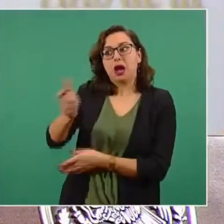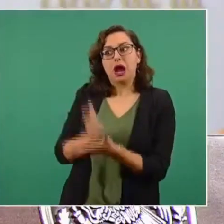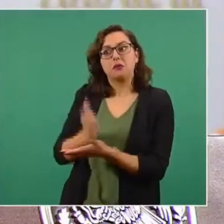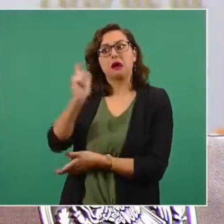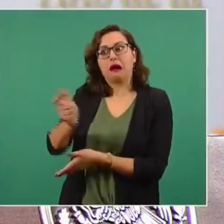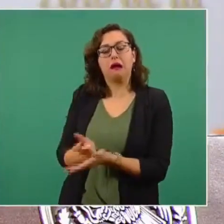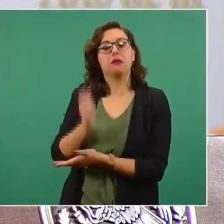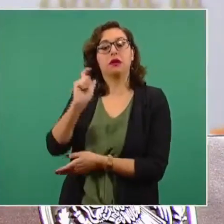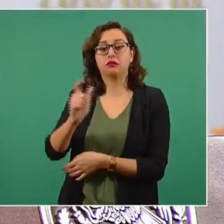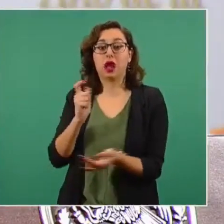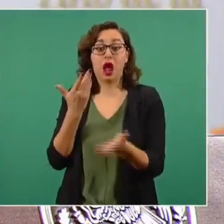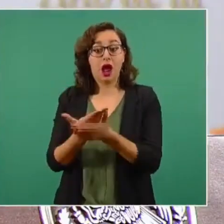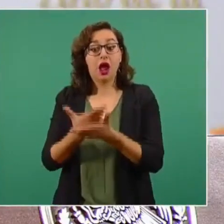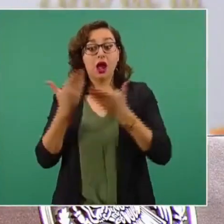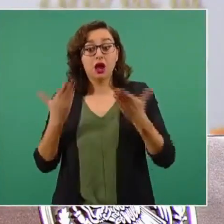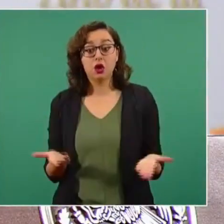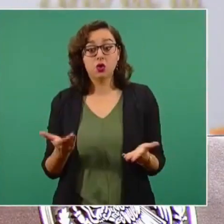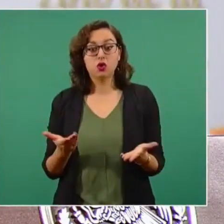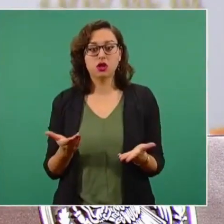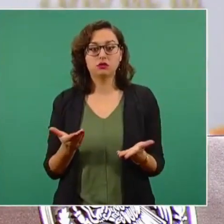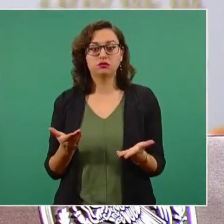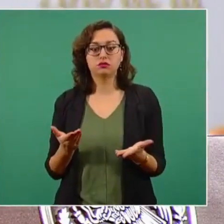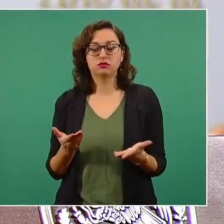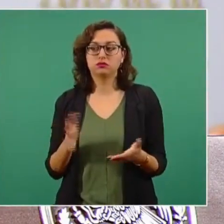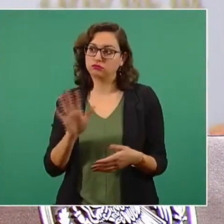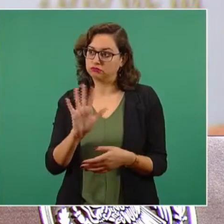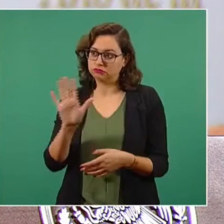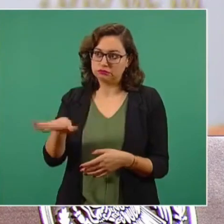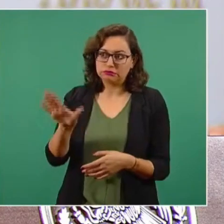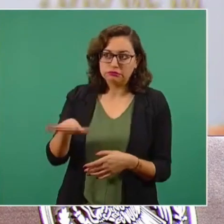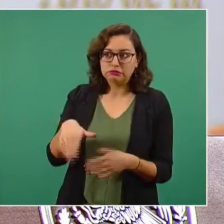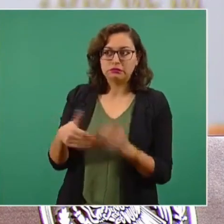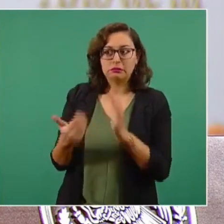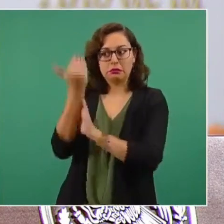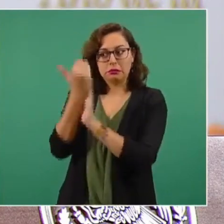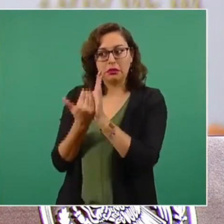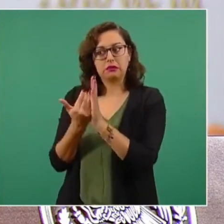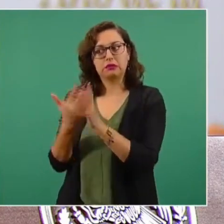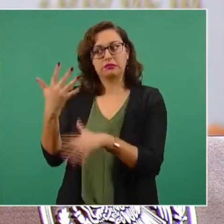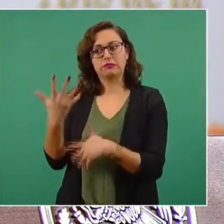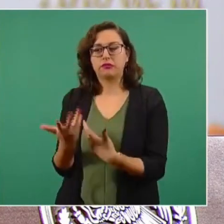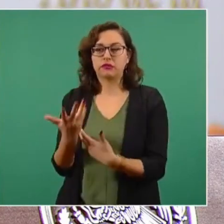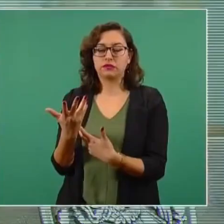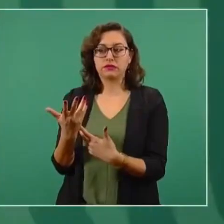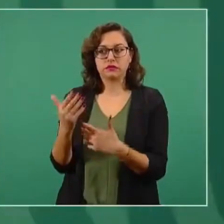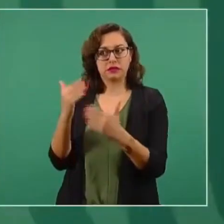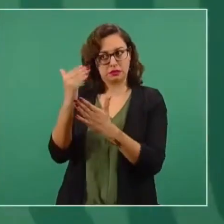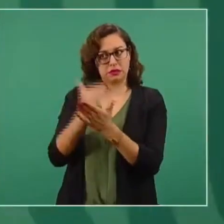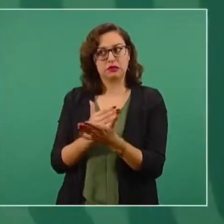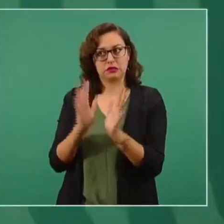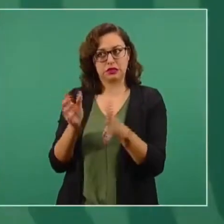reducir ese monto en 300 millones,